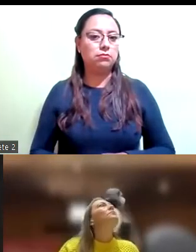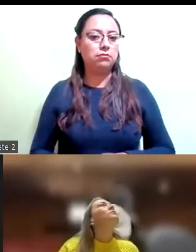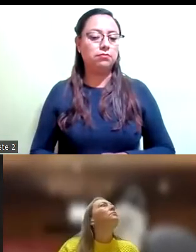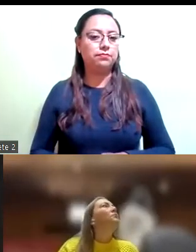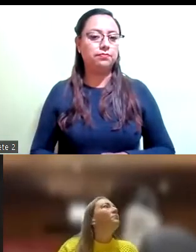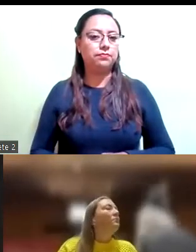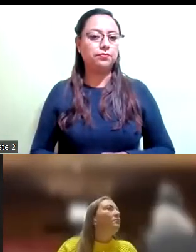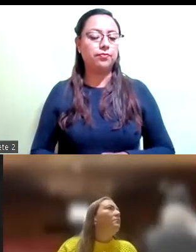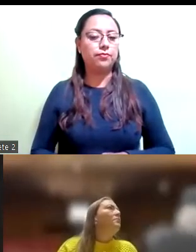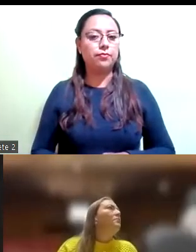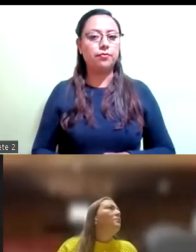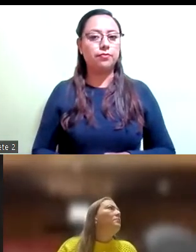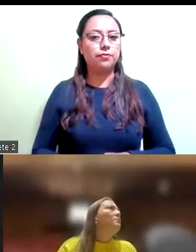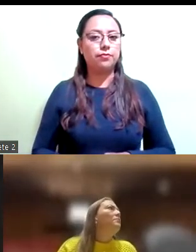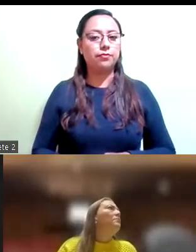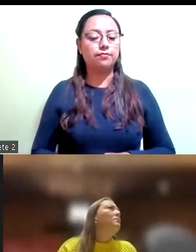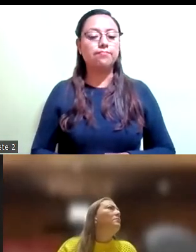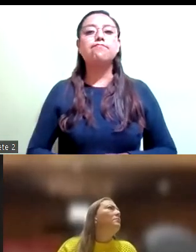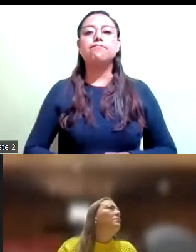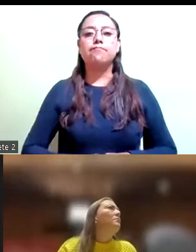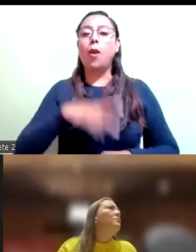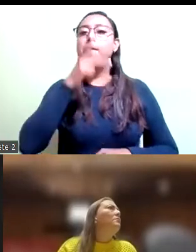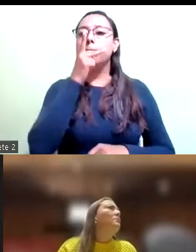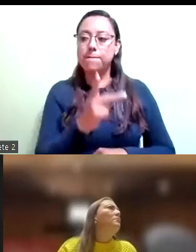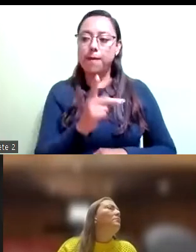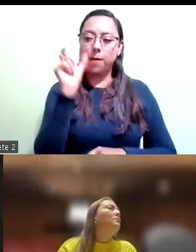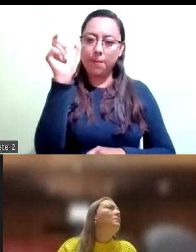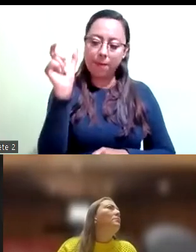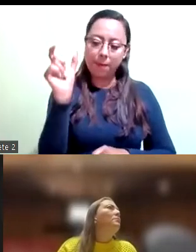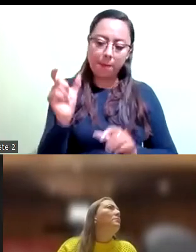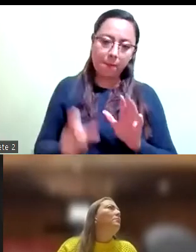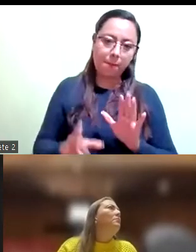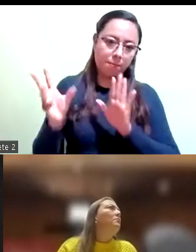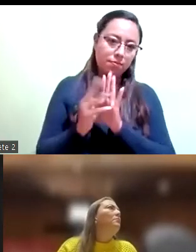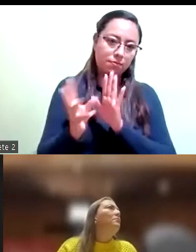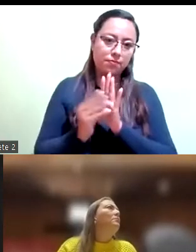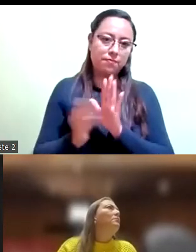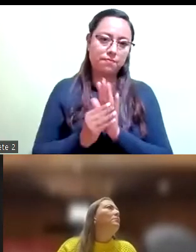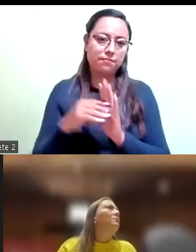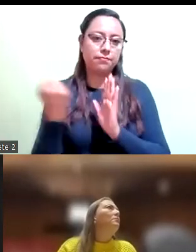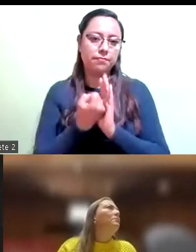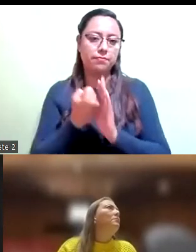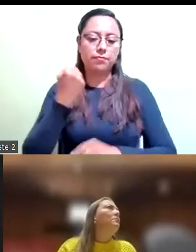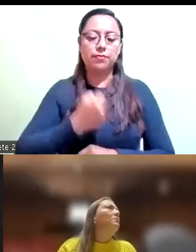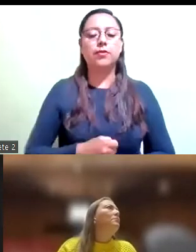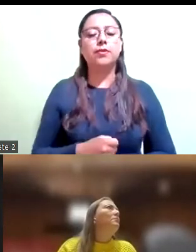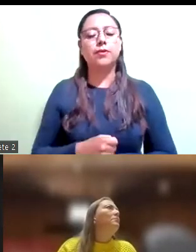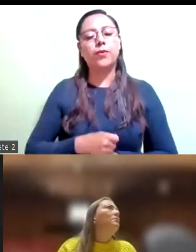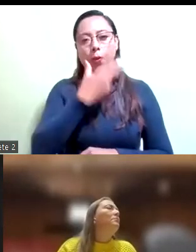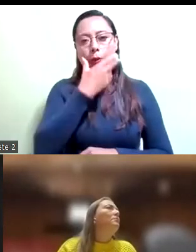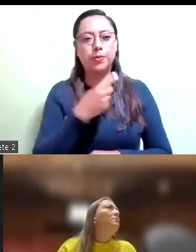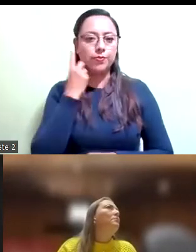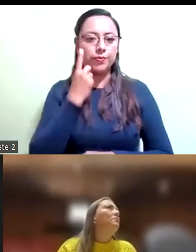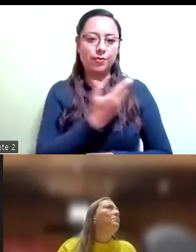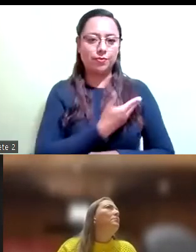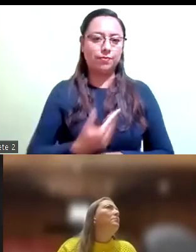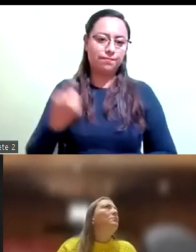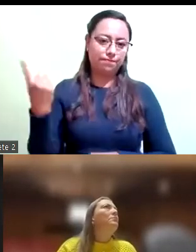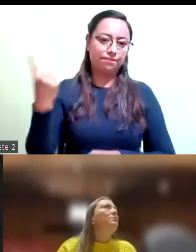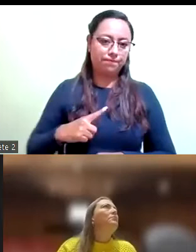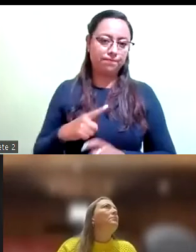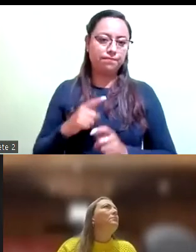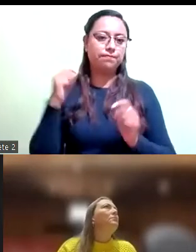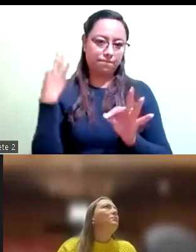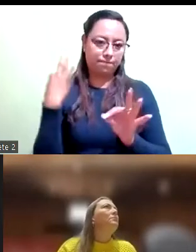Aprobada la consideración de la versión estenográfica, cumplida su instrucción, diputado presidente. Muchas gracias, diputada secretaria.